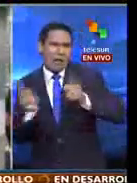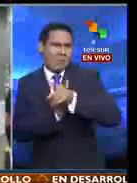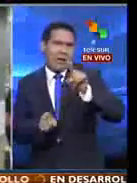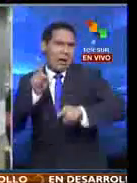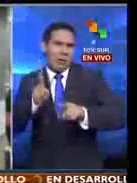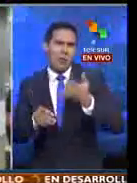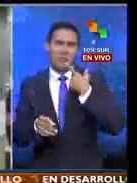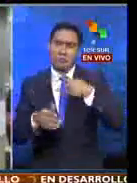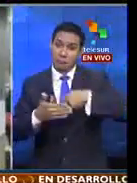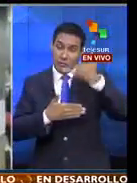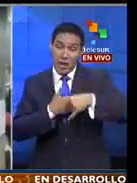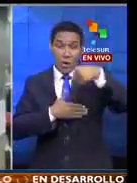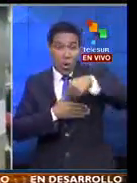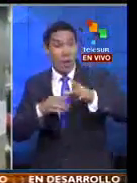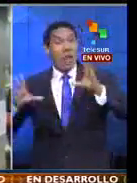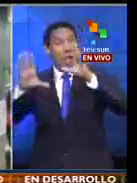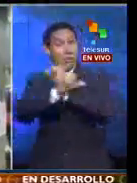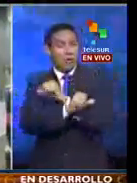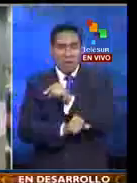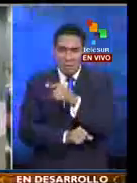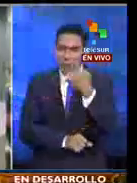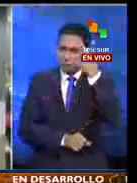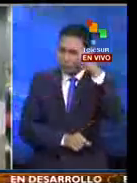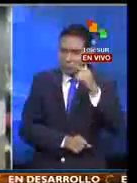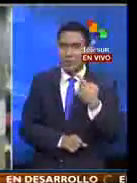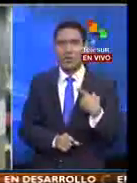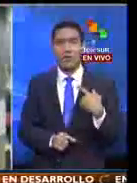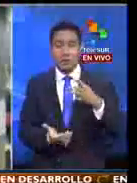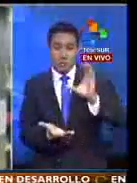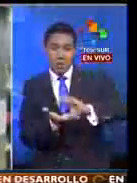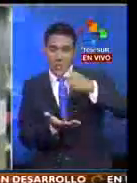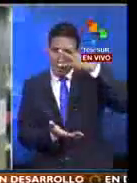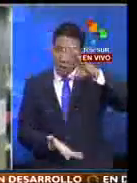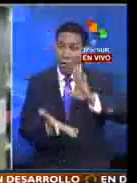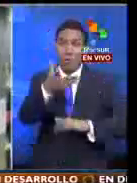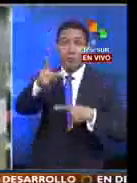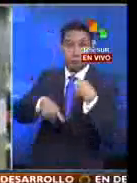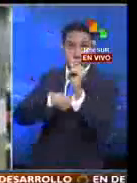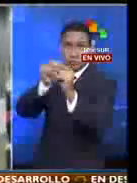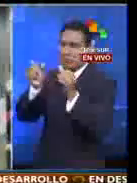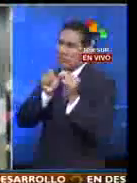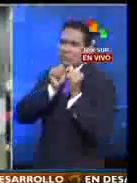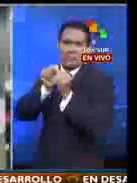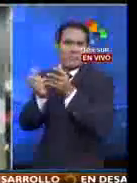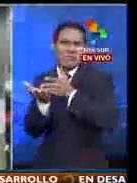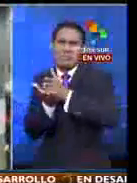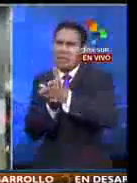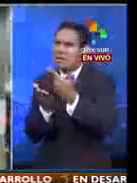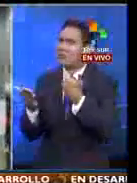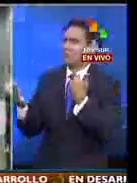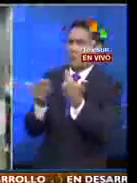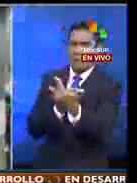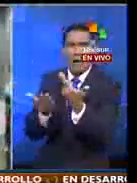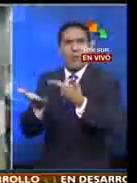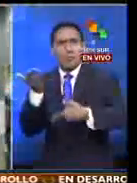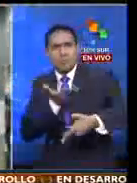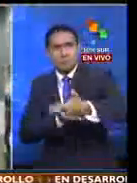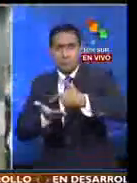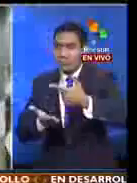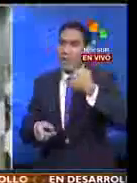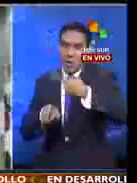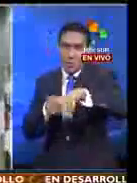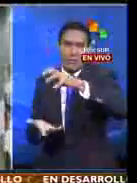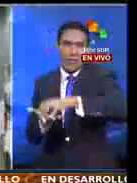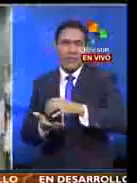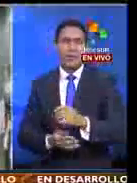puesto que hoy por la noche tenían planeado retirarse de la Ciudad de México y seguir con las negociaciones en el estado